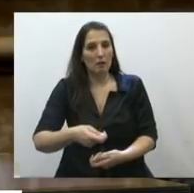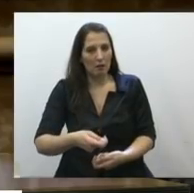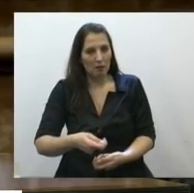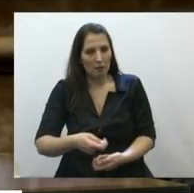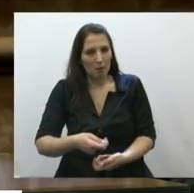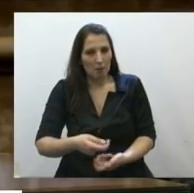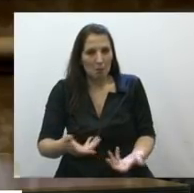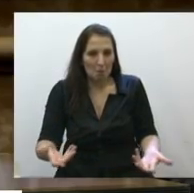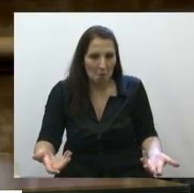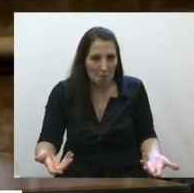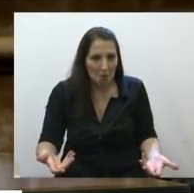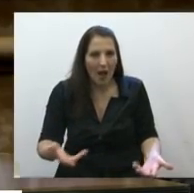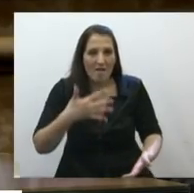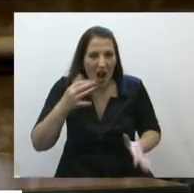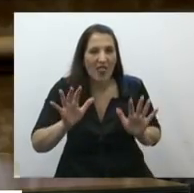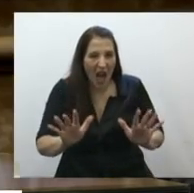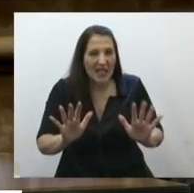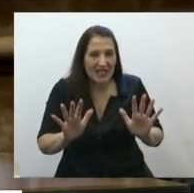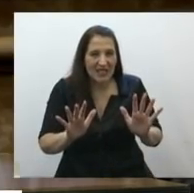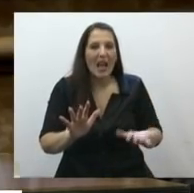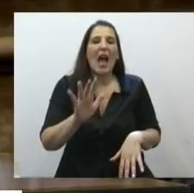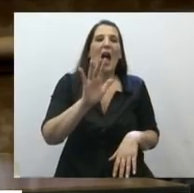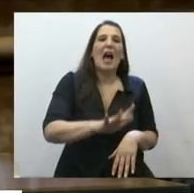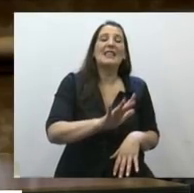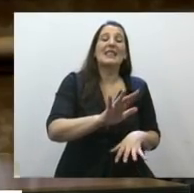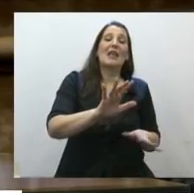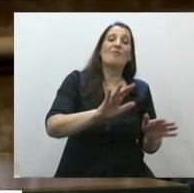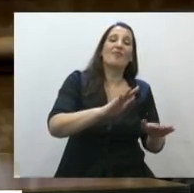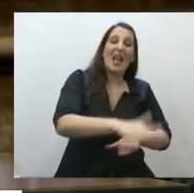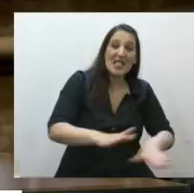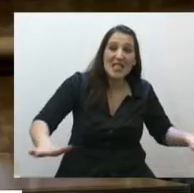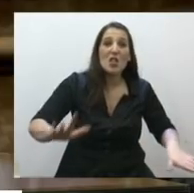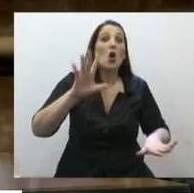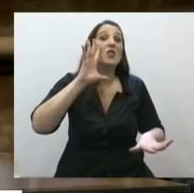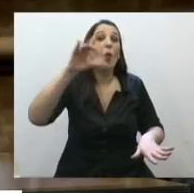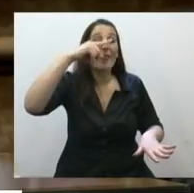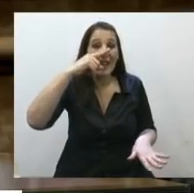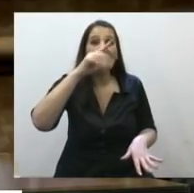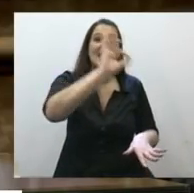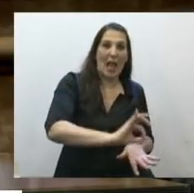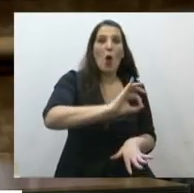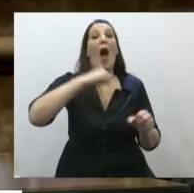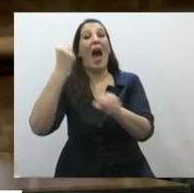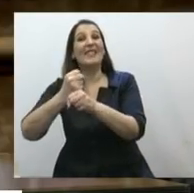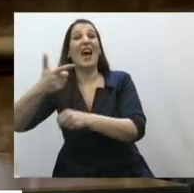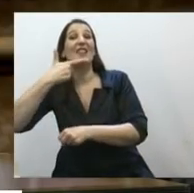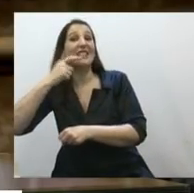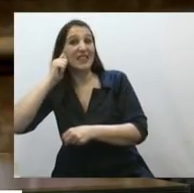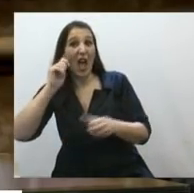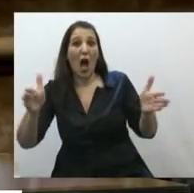chicos de 0 a 17 años en la provincia de Chaco esperando que alguien los adopte,